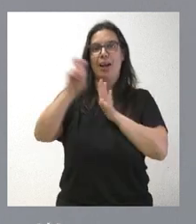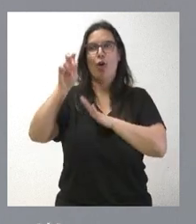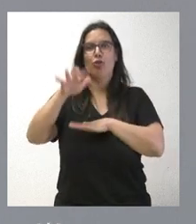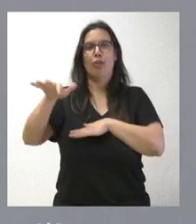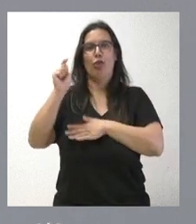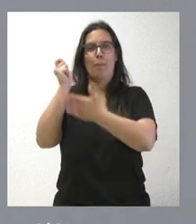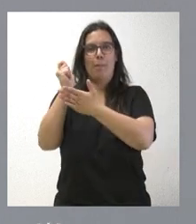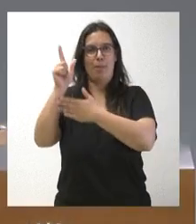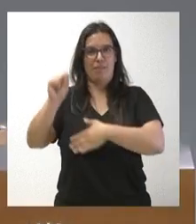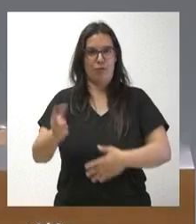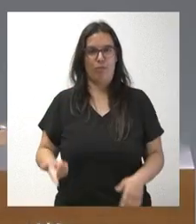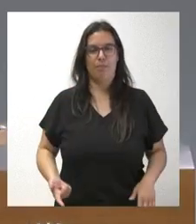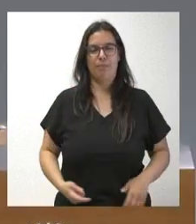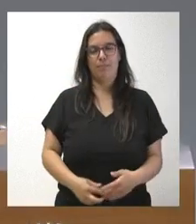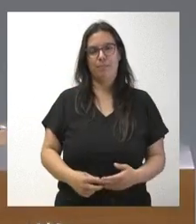vigilancia.